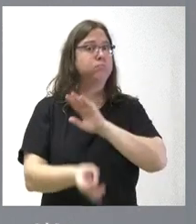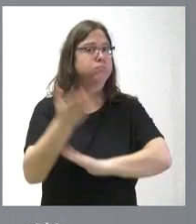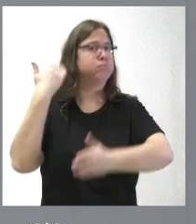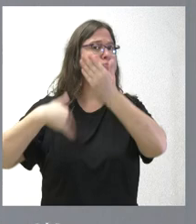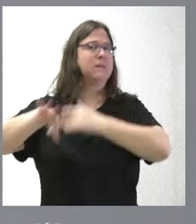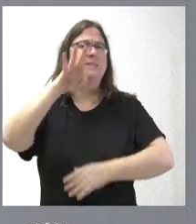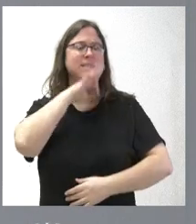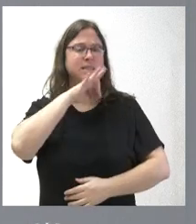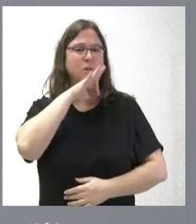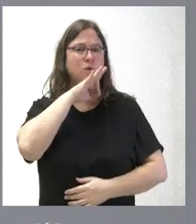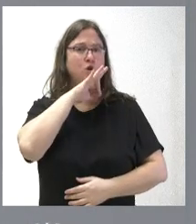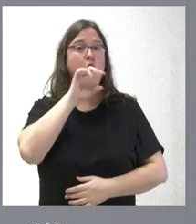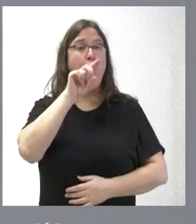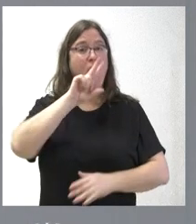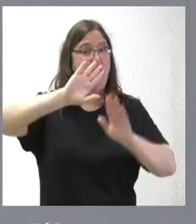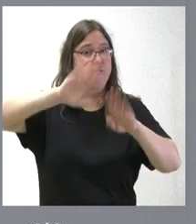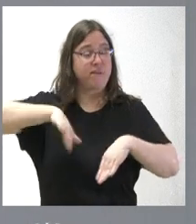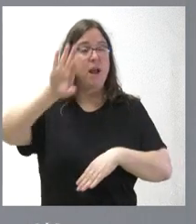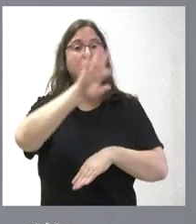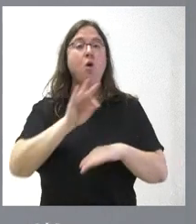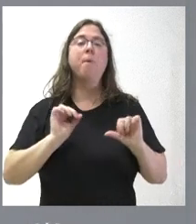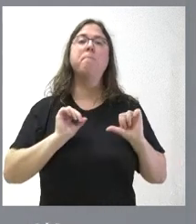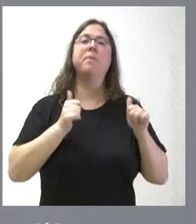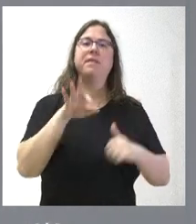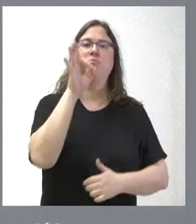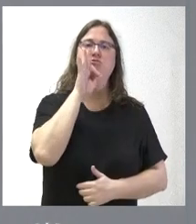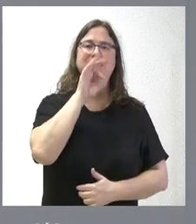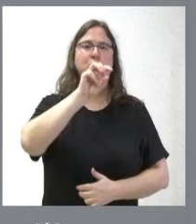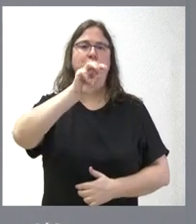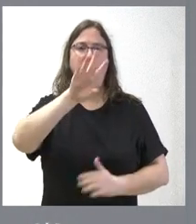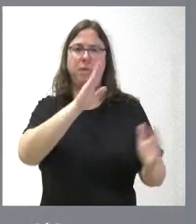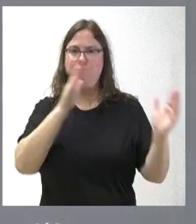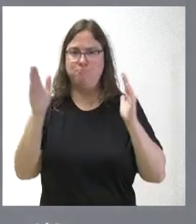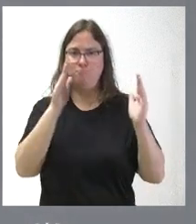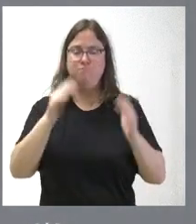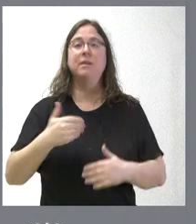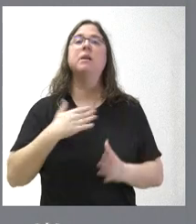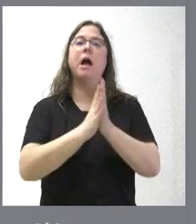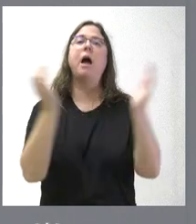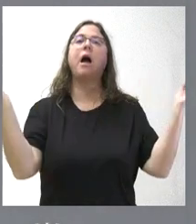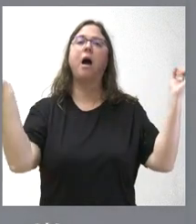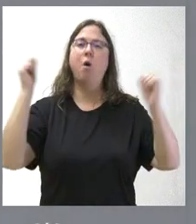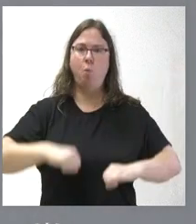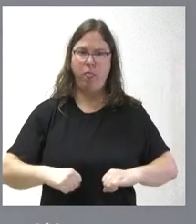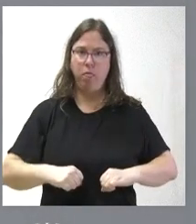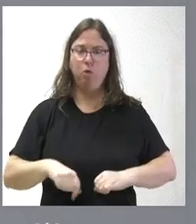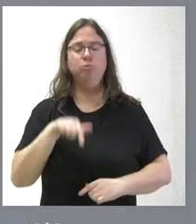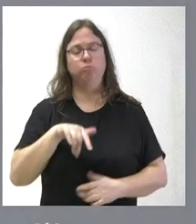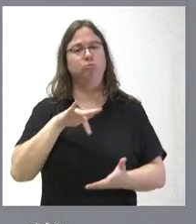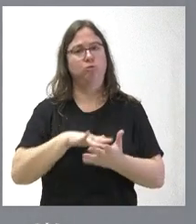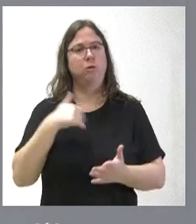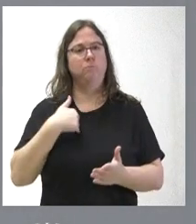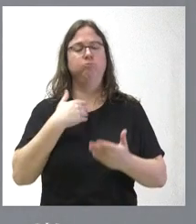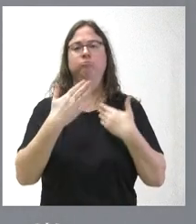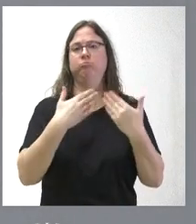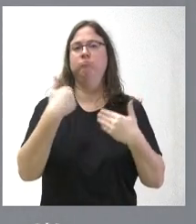finales del siglo XII o principios del siglo XIII. Estos son los acuerdos que han sido objeto de tratamiento y de